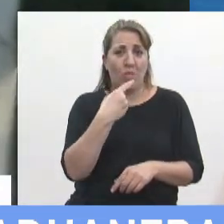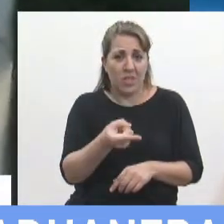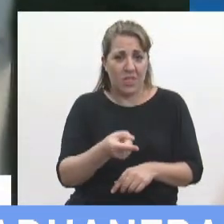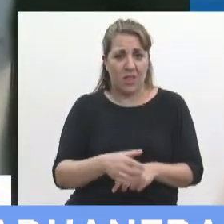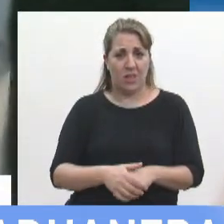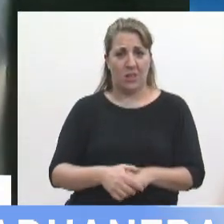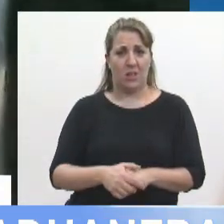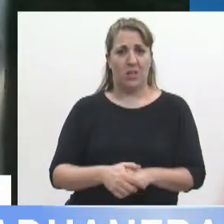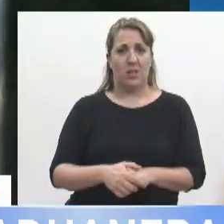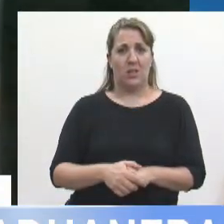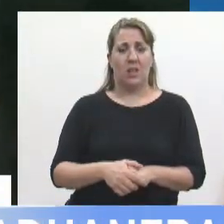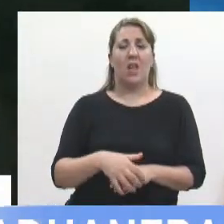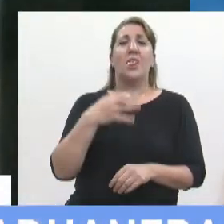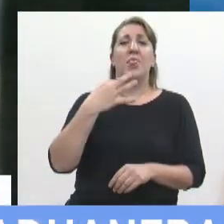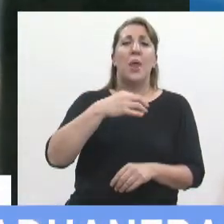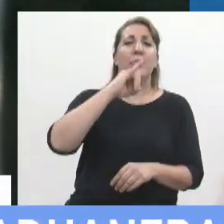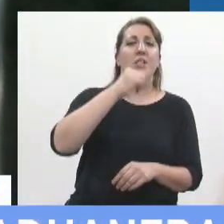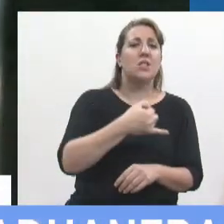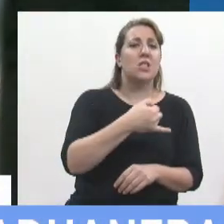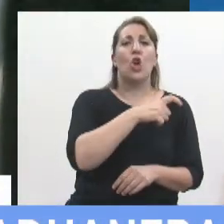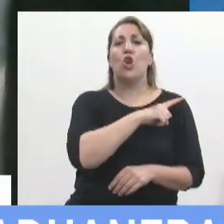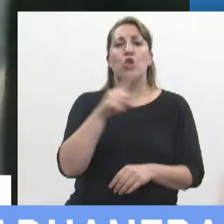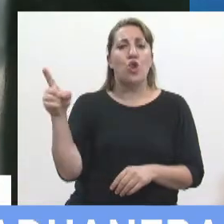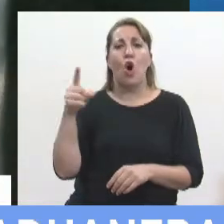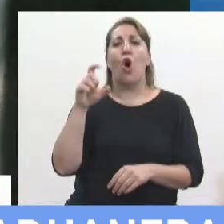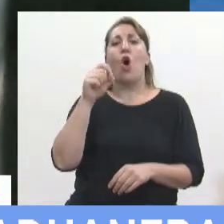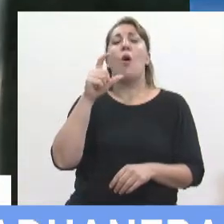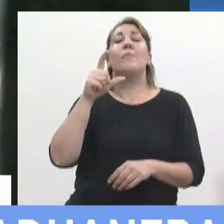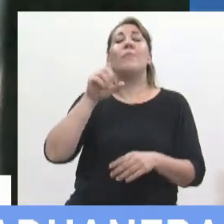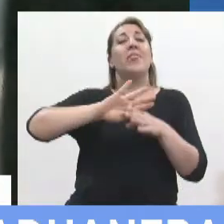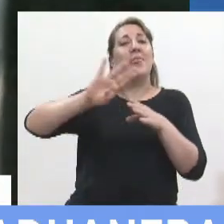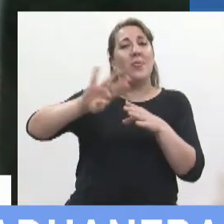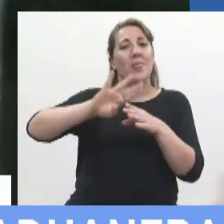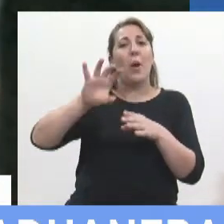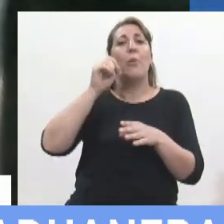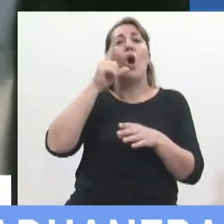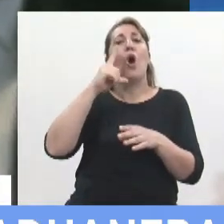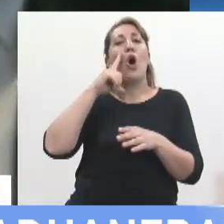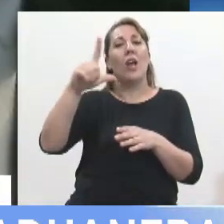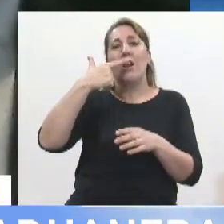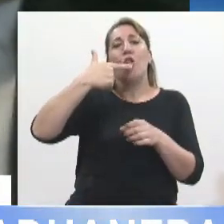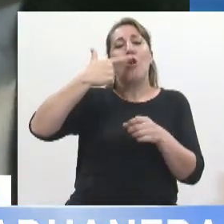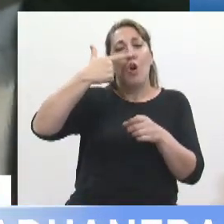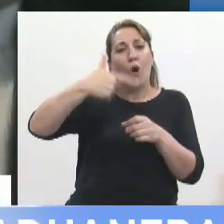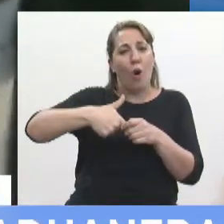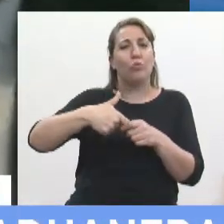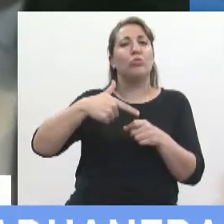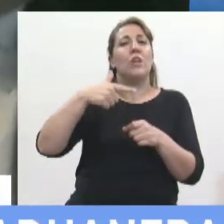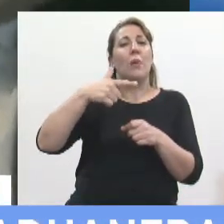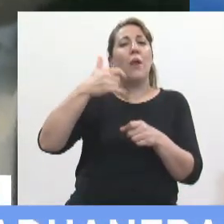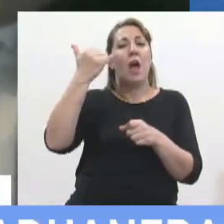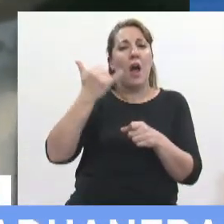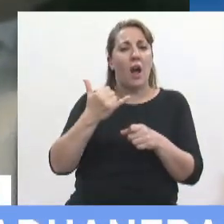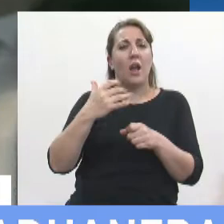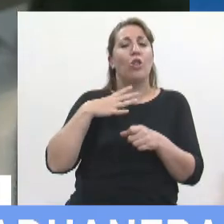que lo vio en la pantalla ¿debe o no debe hoy el combustible que el señor Cristóbal López y el señor Fabián de Saúl en tanto que están personalizados